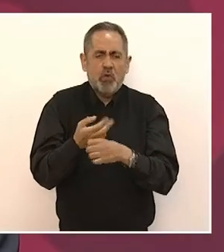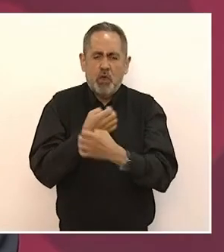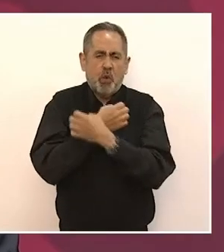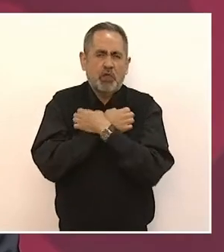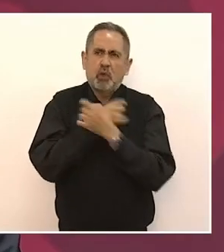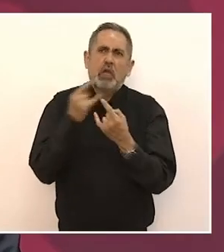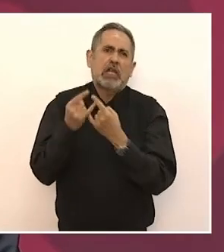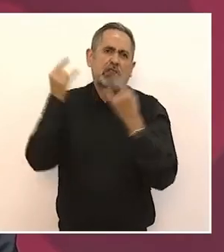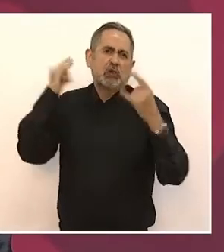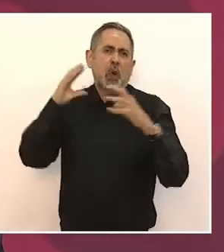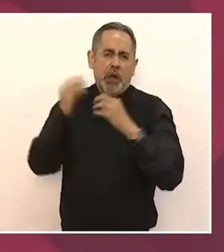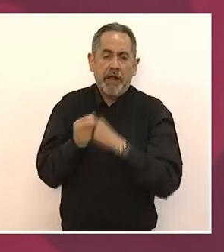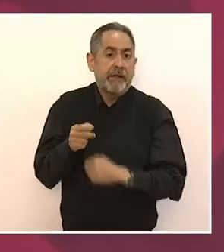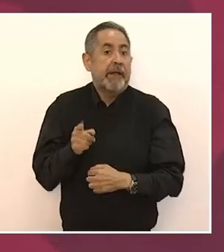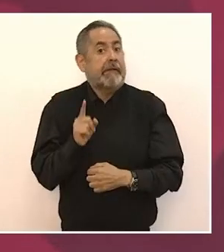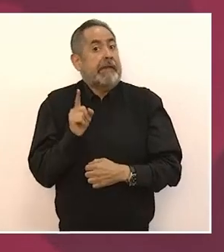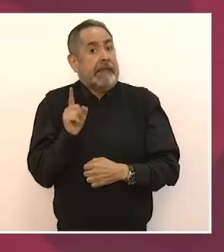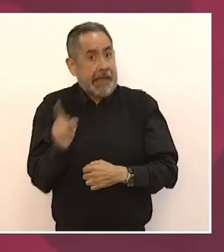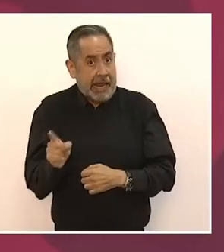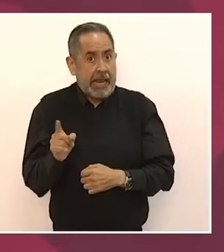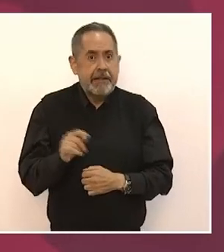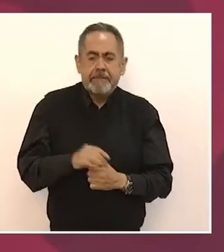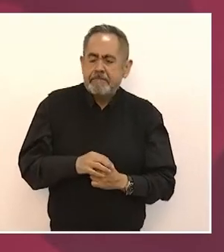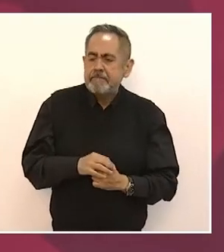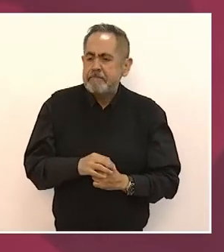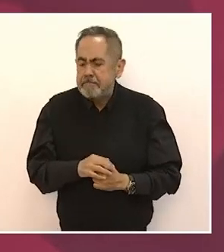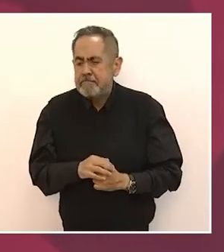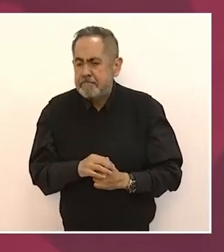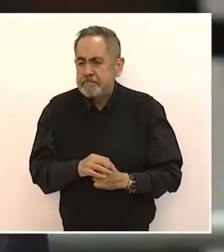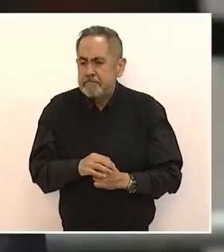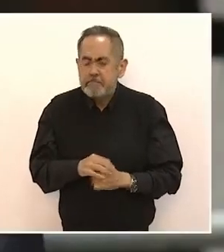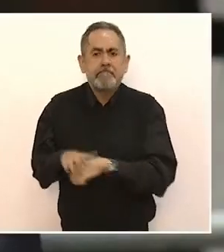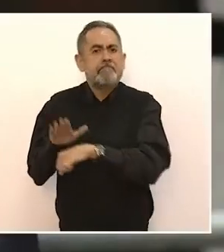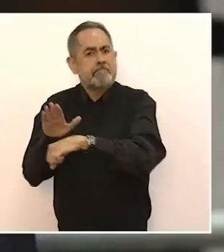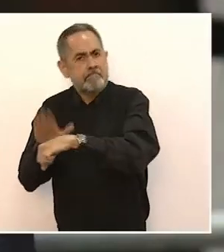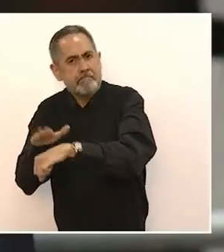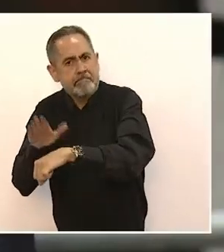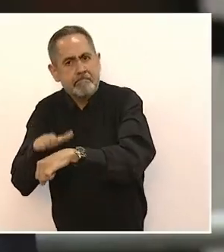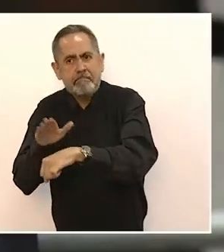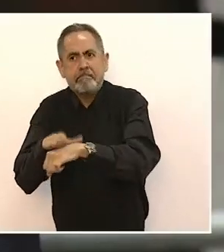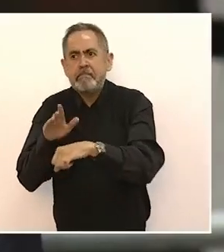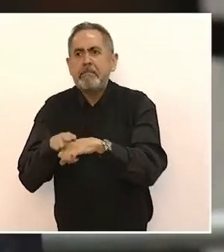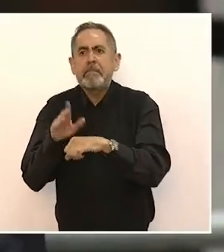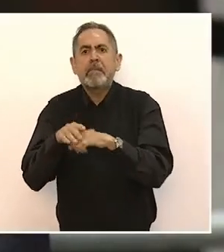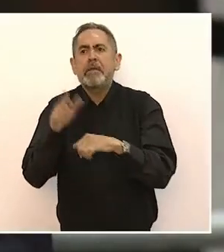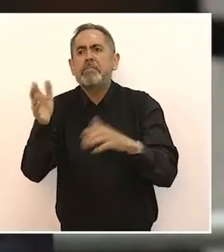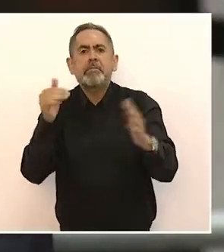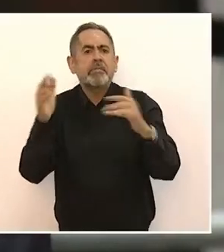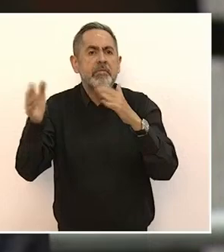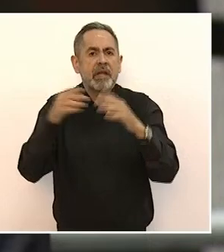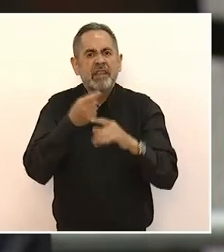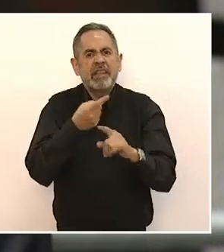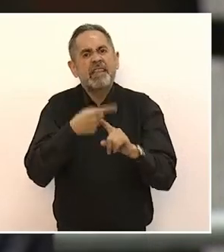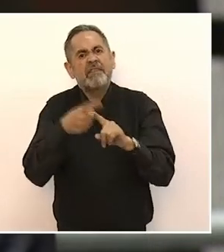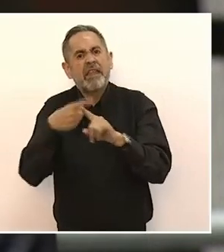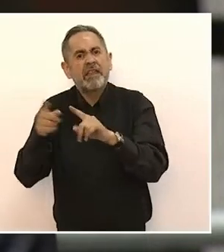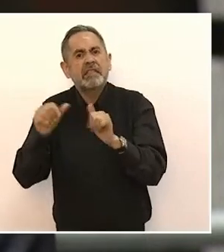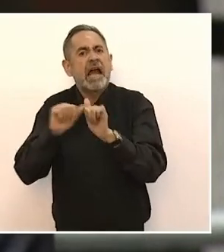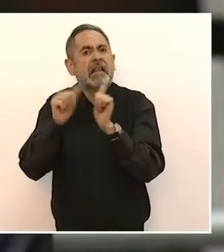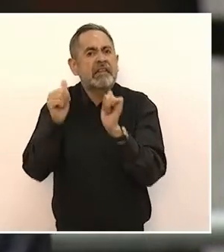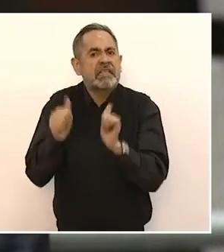permite a los pintores, a los artistas